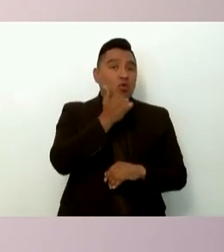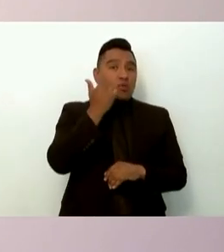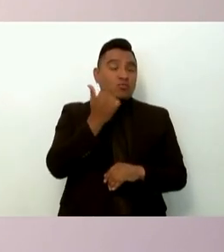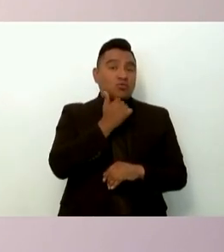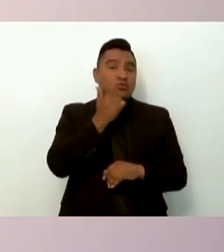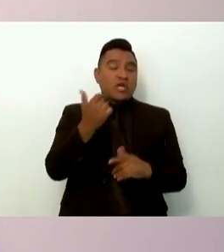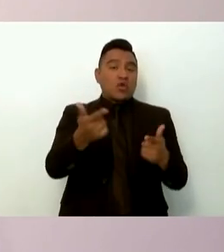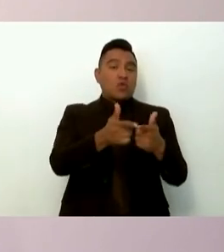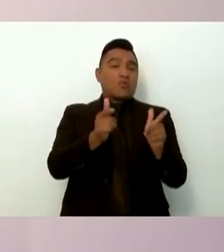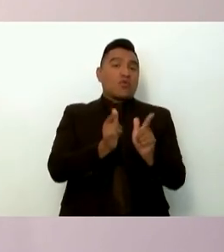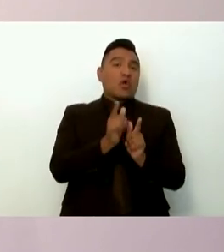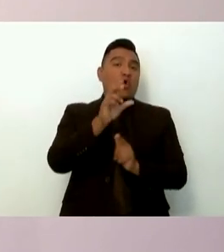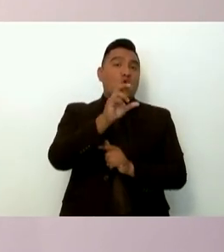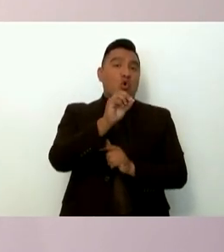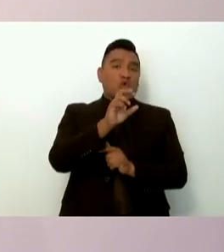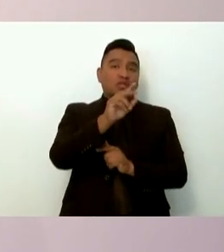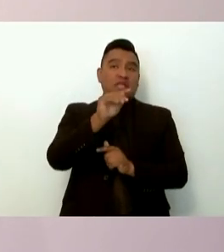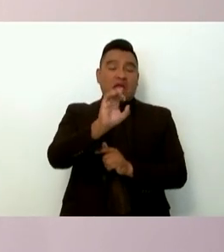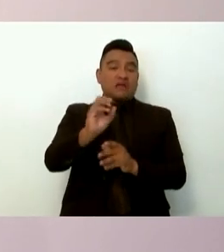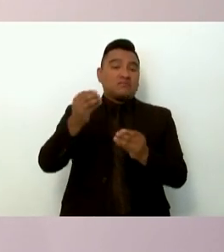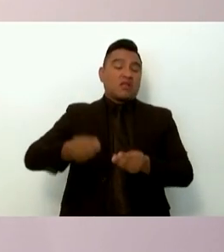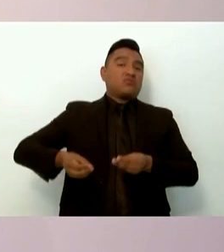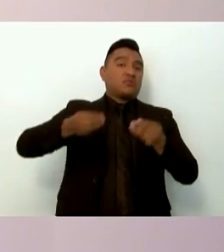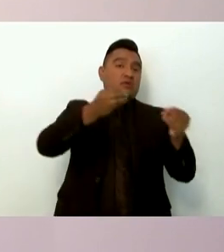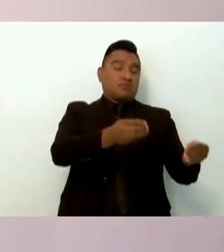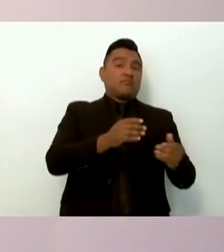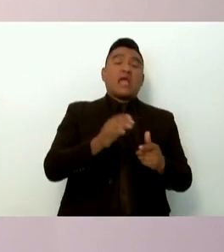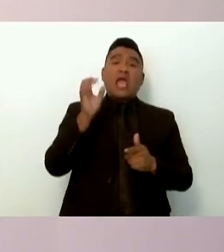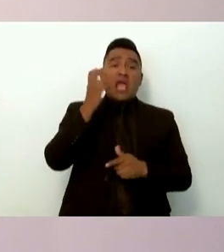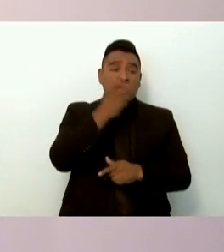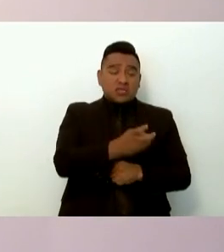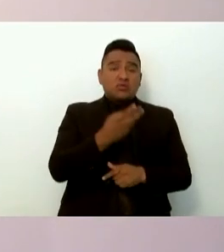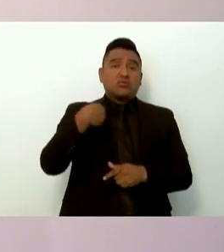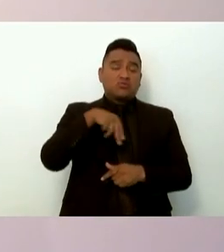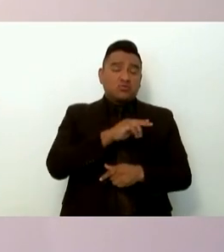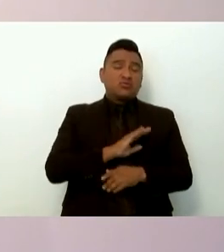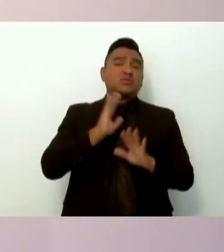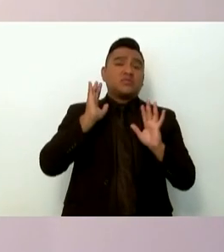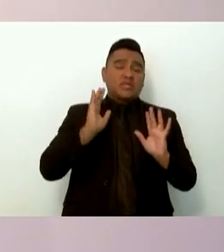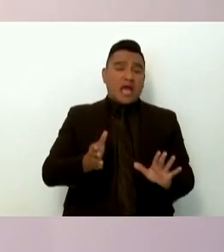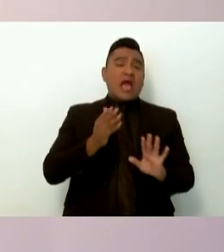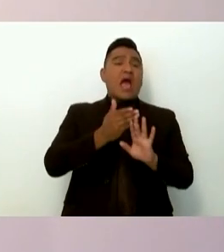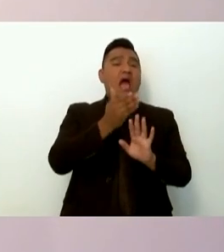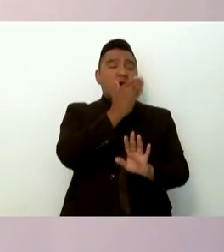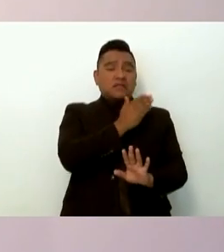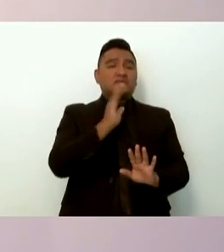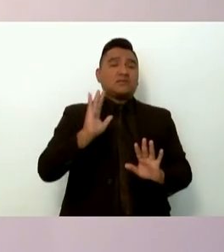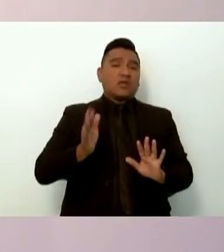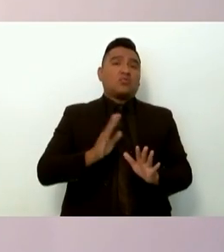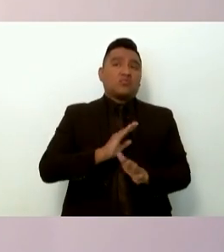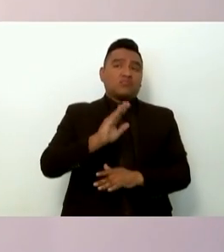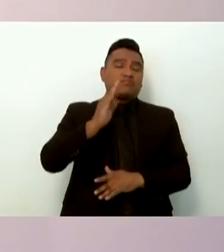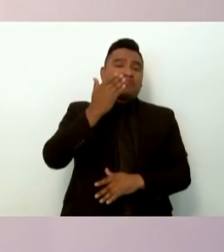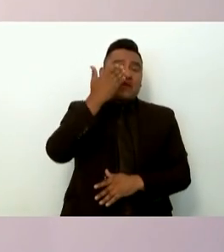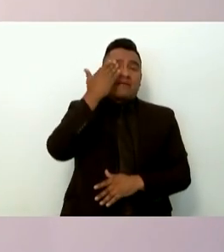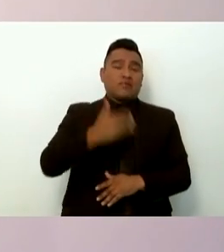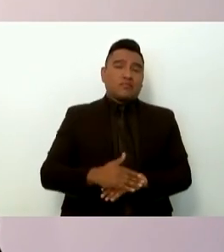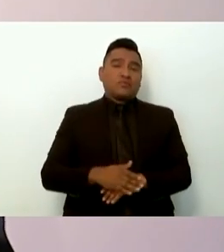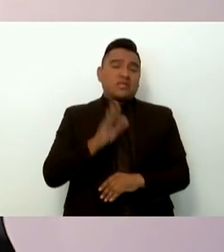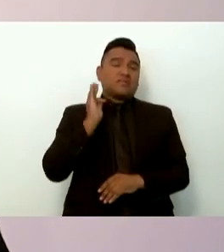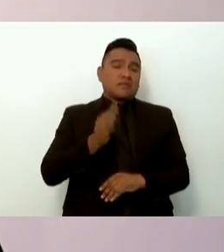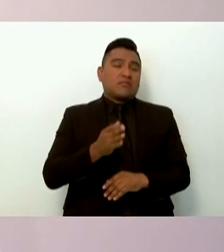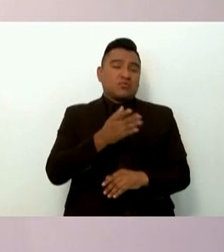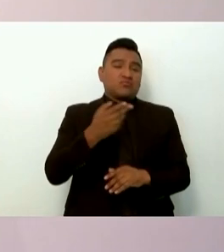grupo delictivo. Esto lo hemos también confirmado, con las dos intervenciones de comunicaciones